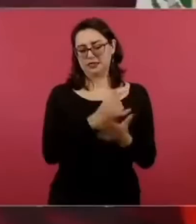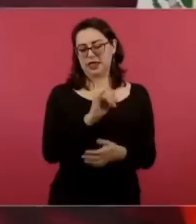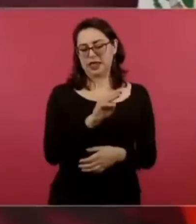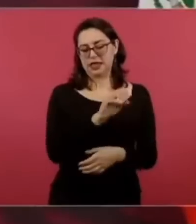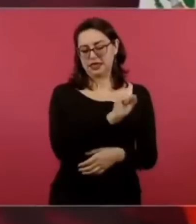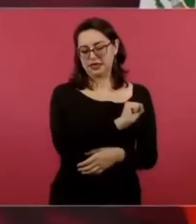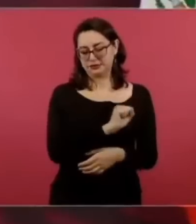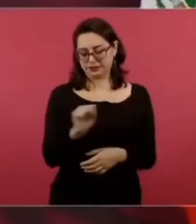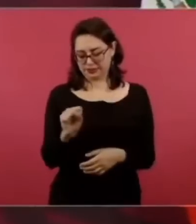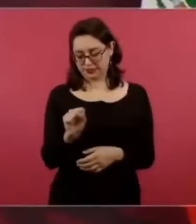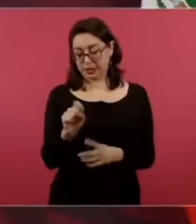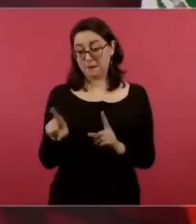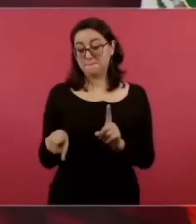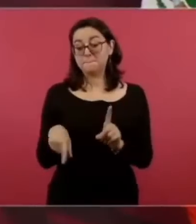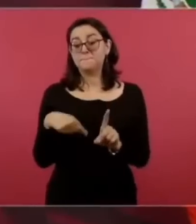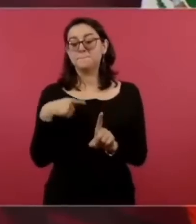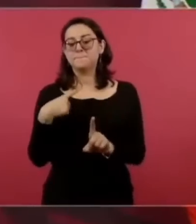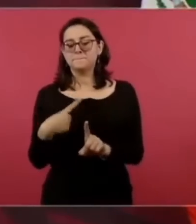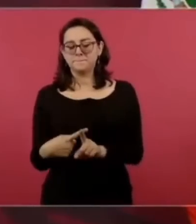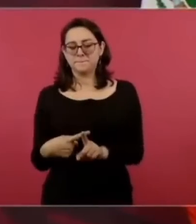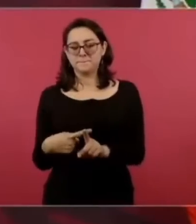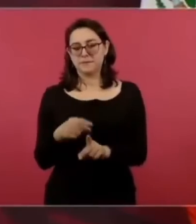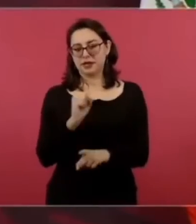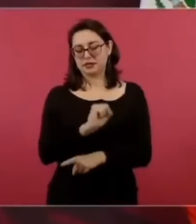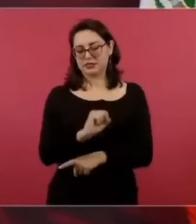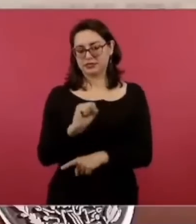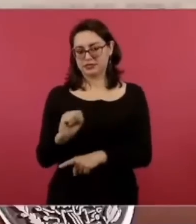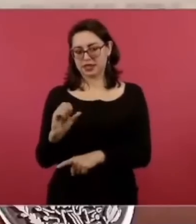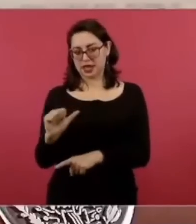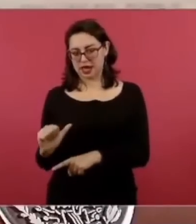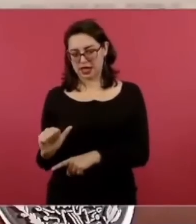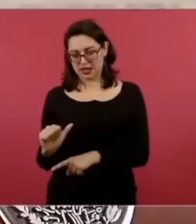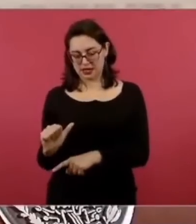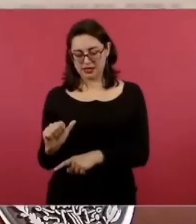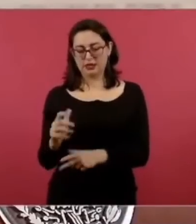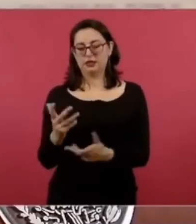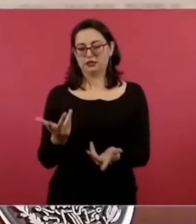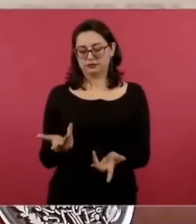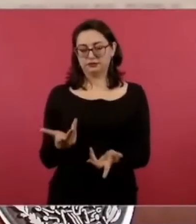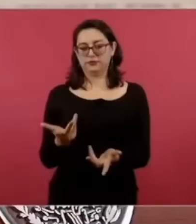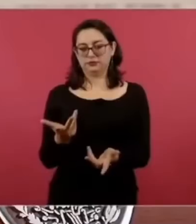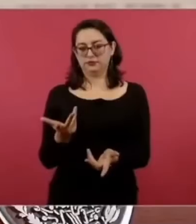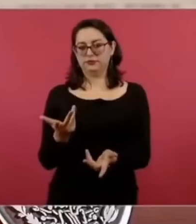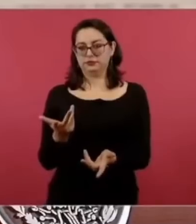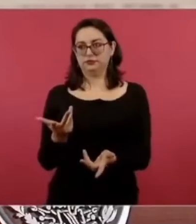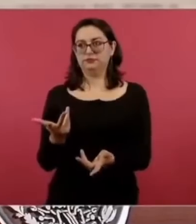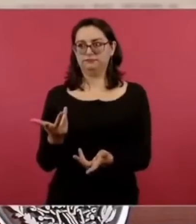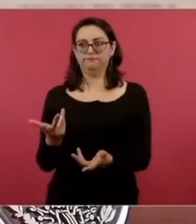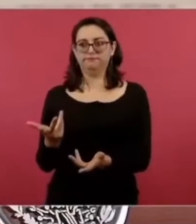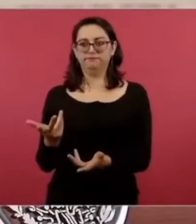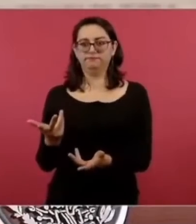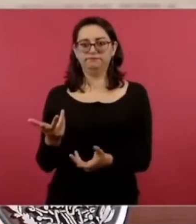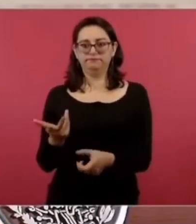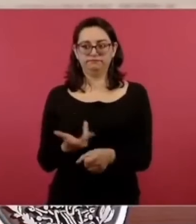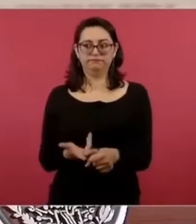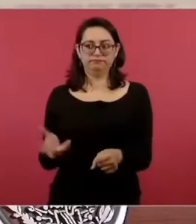Secretaría de Salud en Ciudad Victoria todos esos hospitales los requerimos